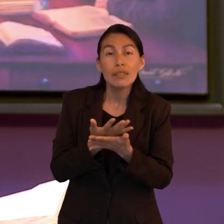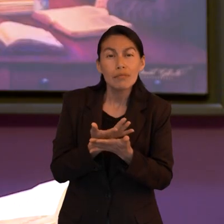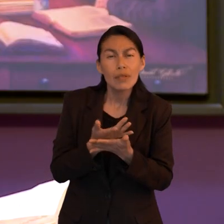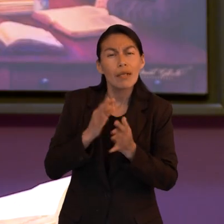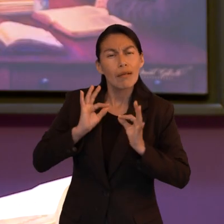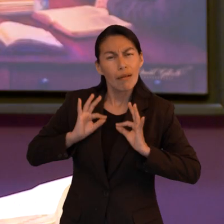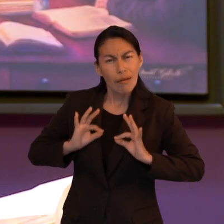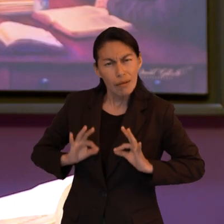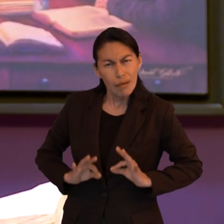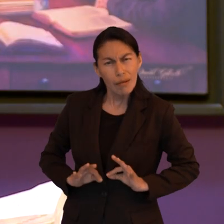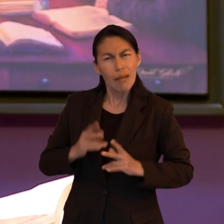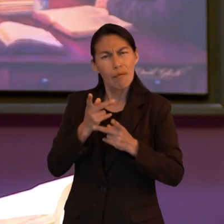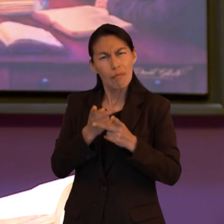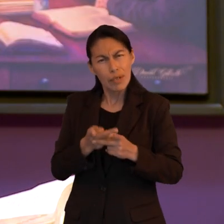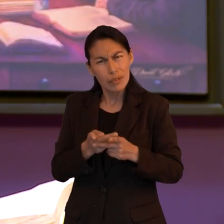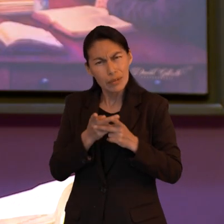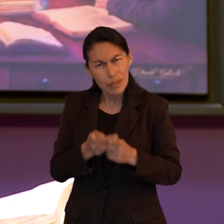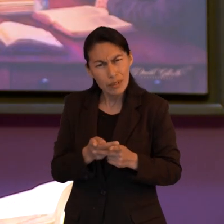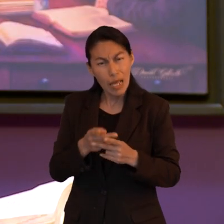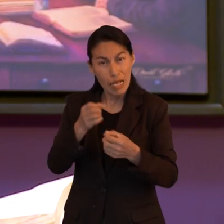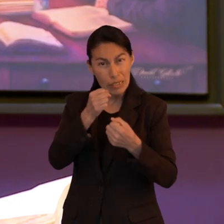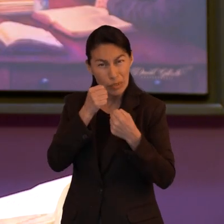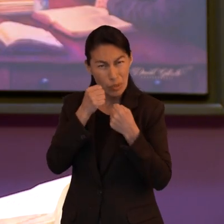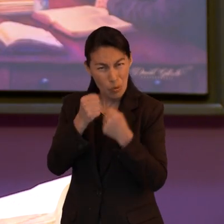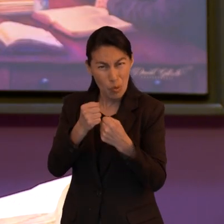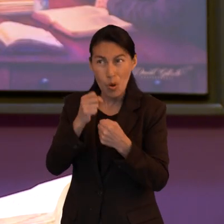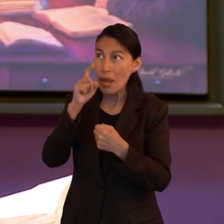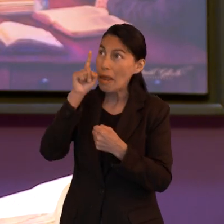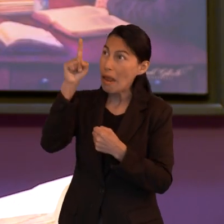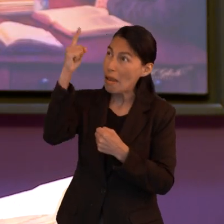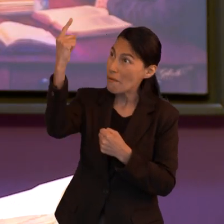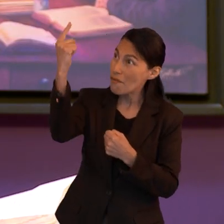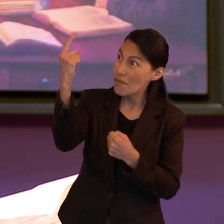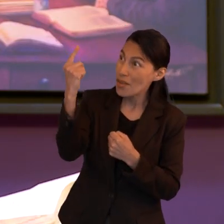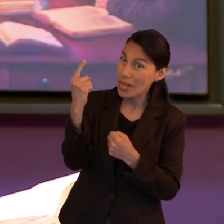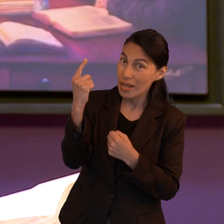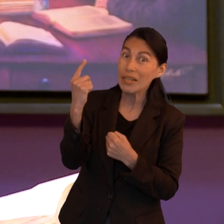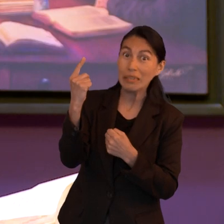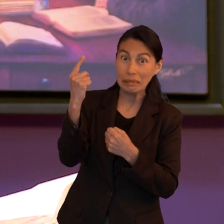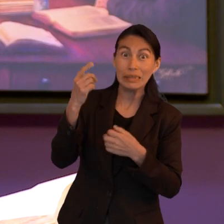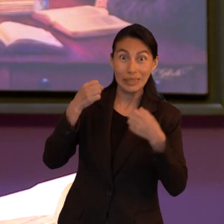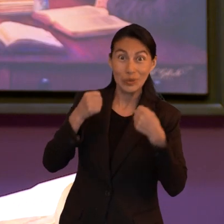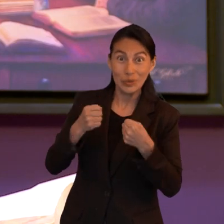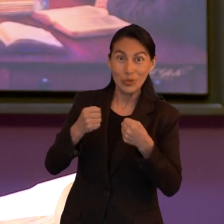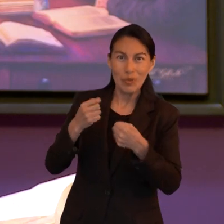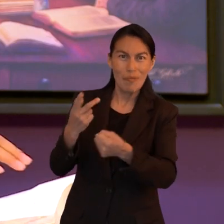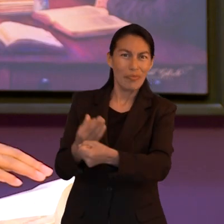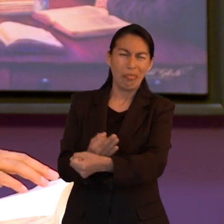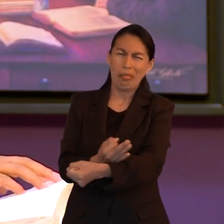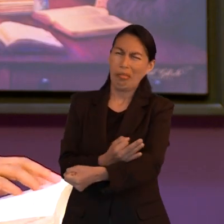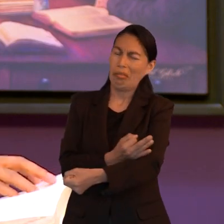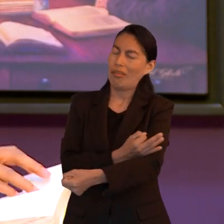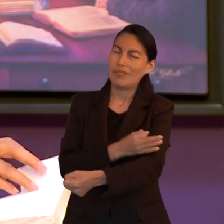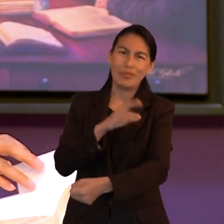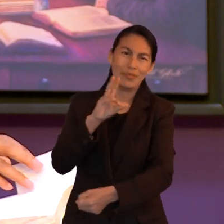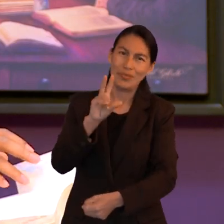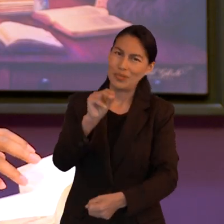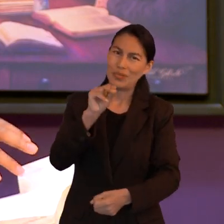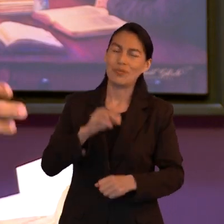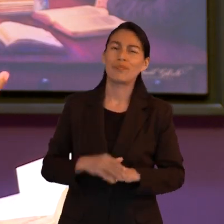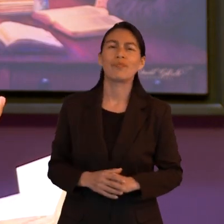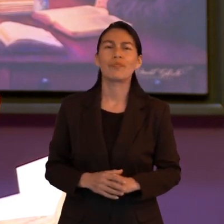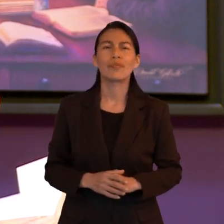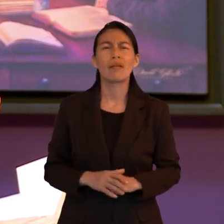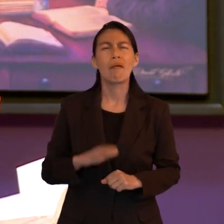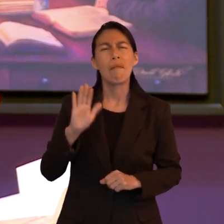porque ciertamente, sin duda, vendrá y no tardará. Entonces, esa espera y esa